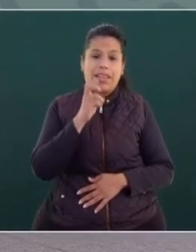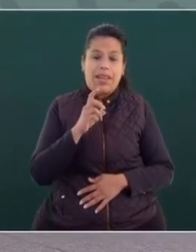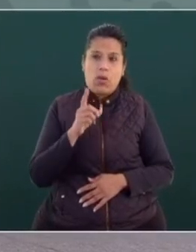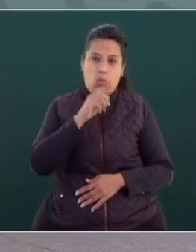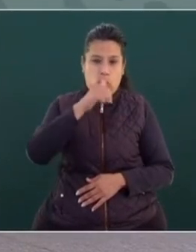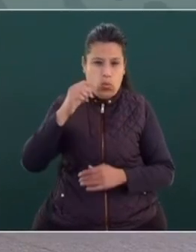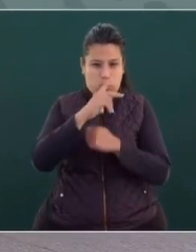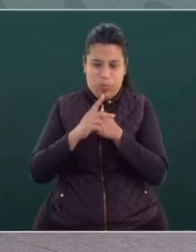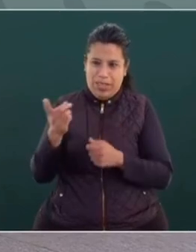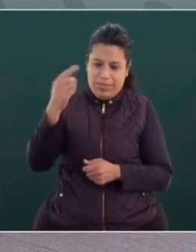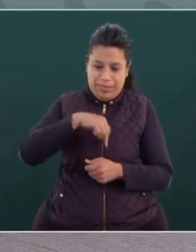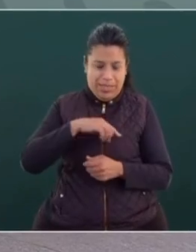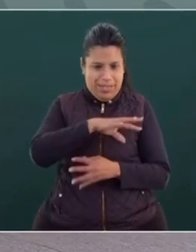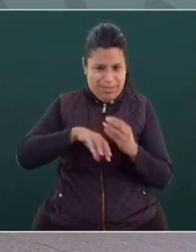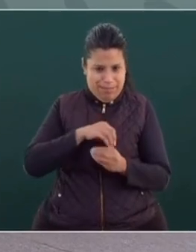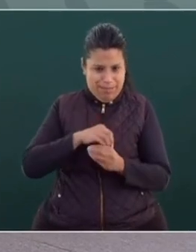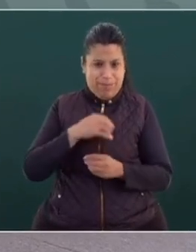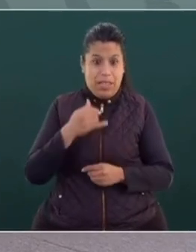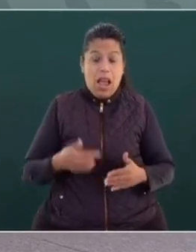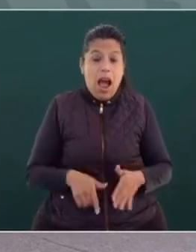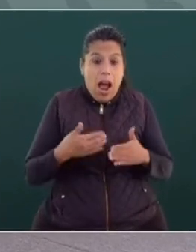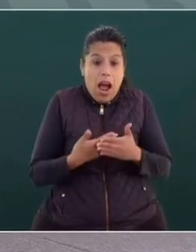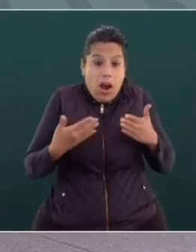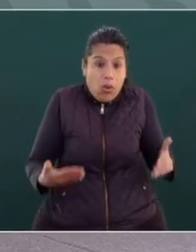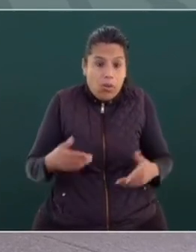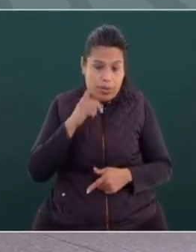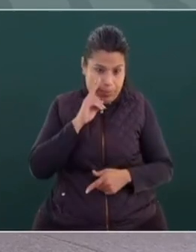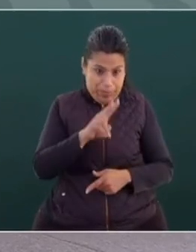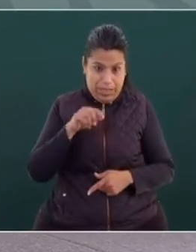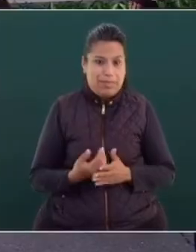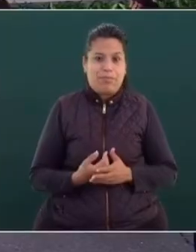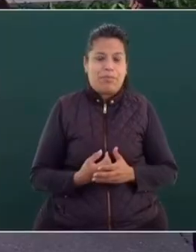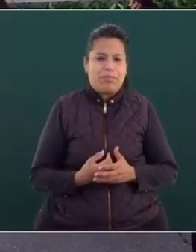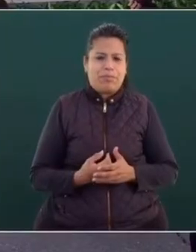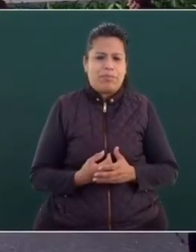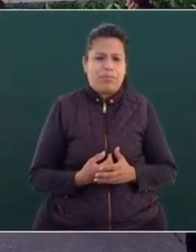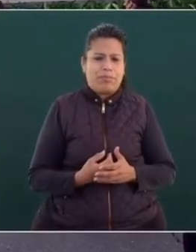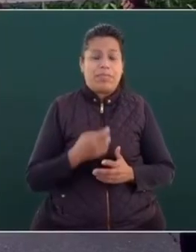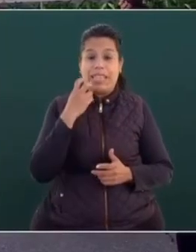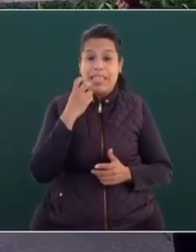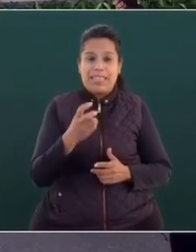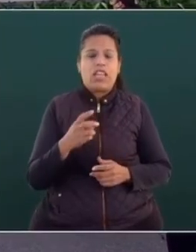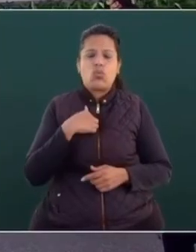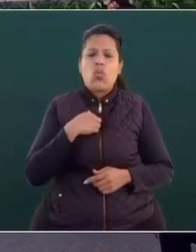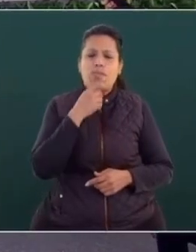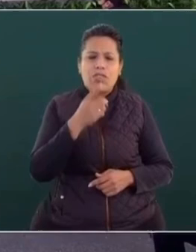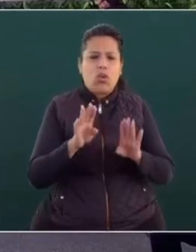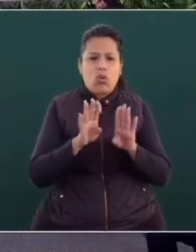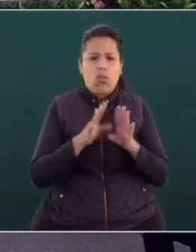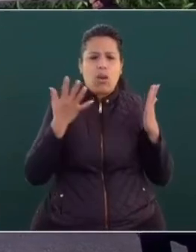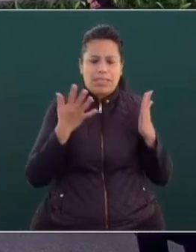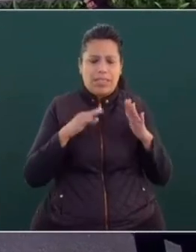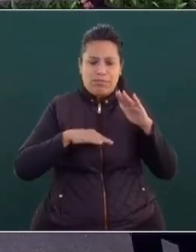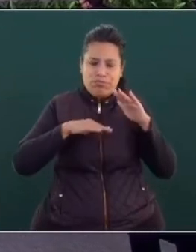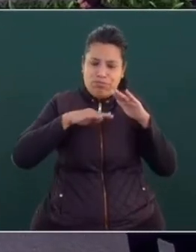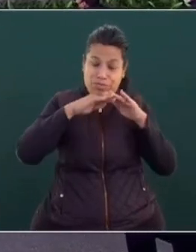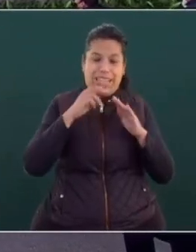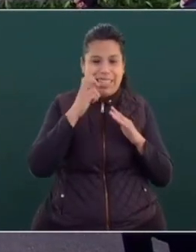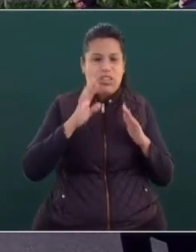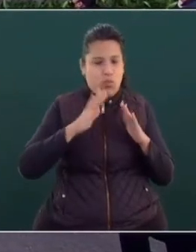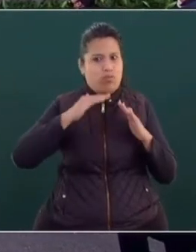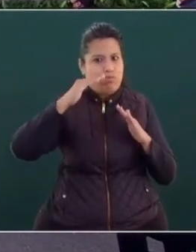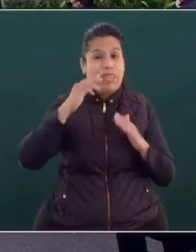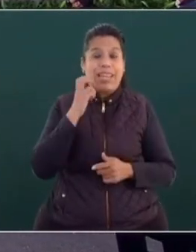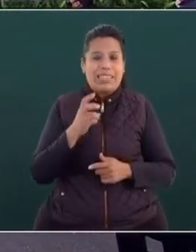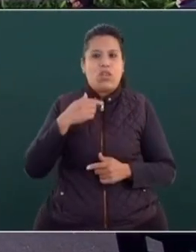extranjera y lo que llevamos hasta ahora. Entonces, por eso lo del crecimiento, pues todo esto lo tratamos con los